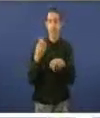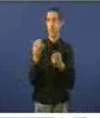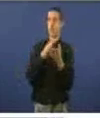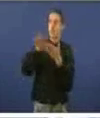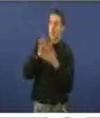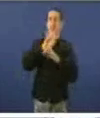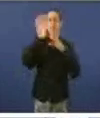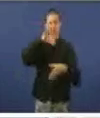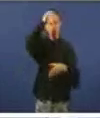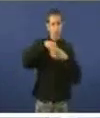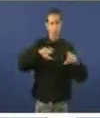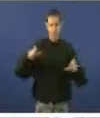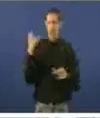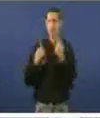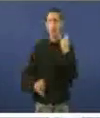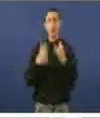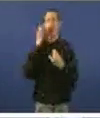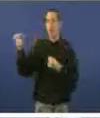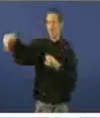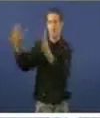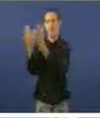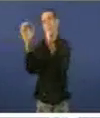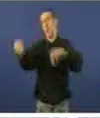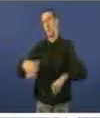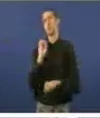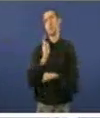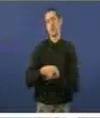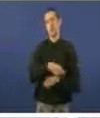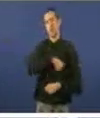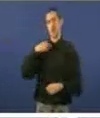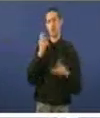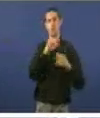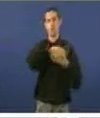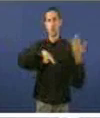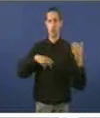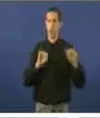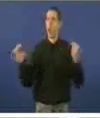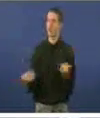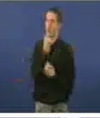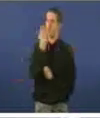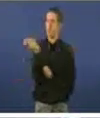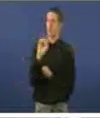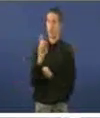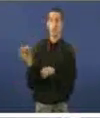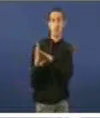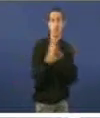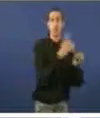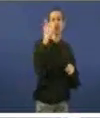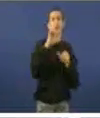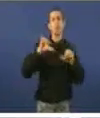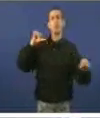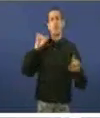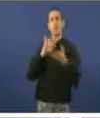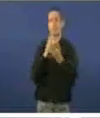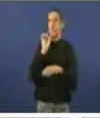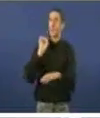da compañía, só demostra a súa complicidade con este tipo de actuacións. E sabemos que pasou, entre outras cousas, por unha